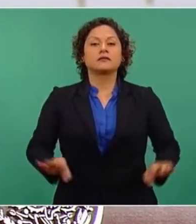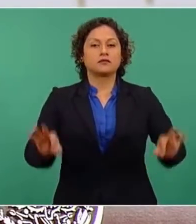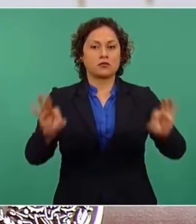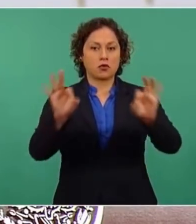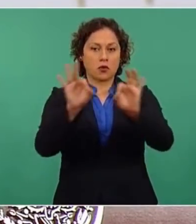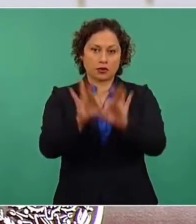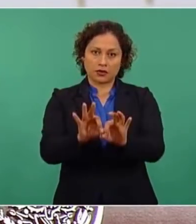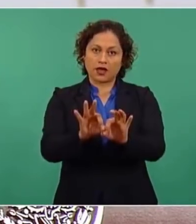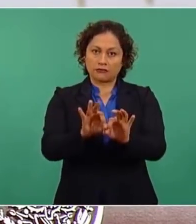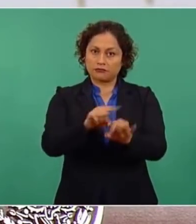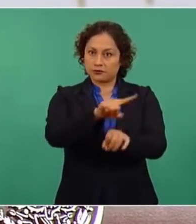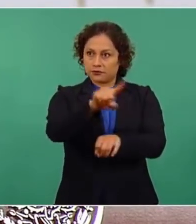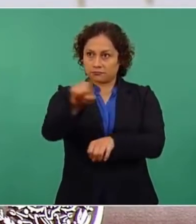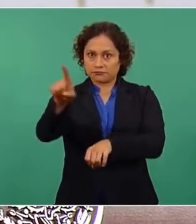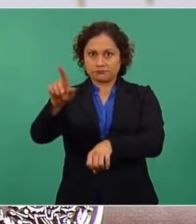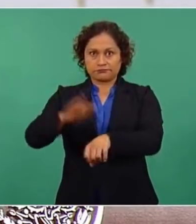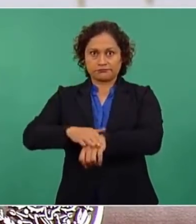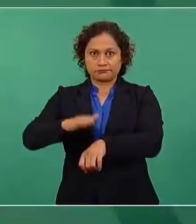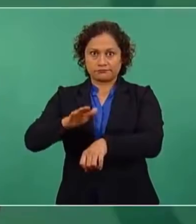clases presenciales.